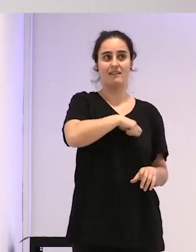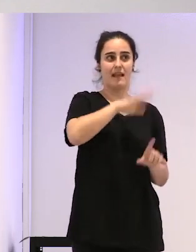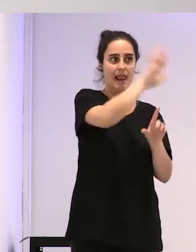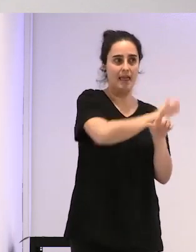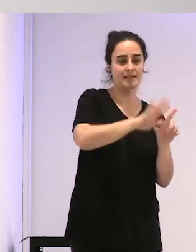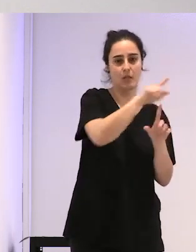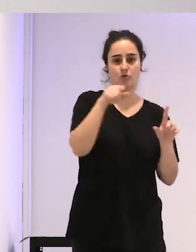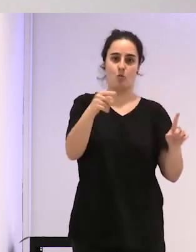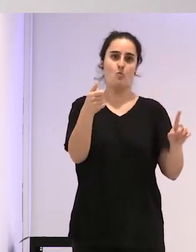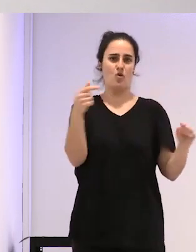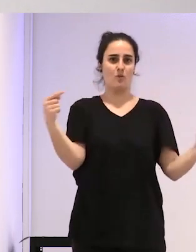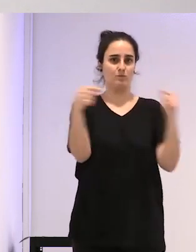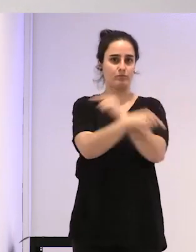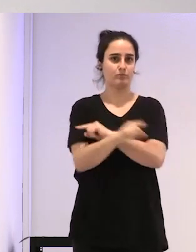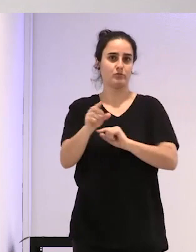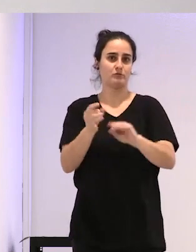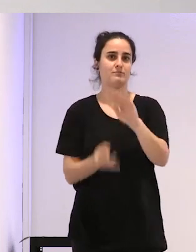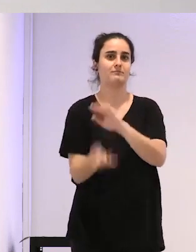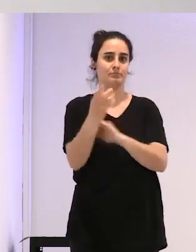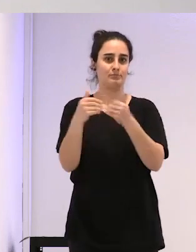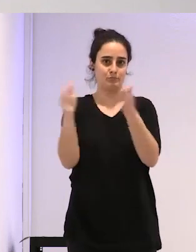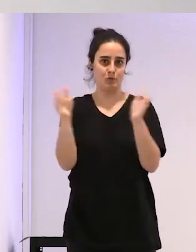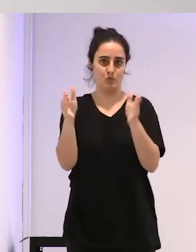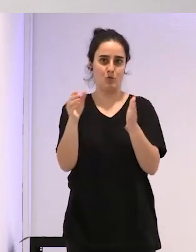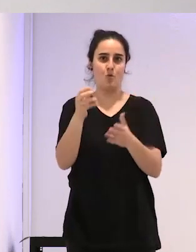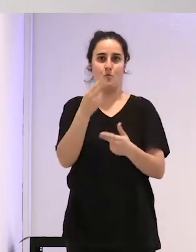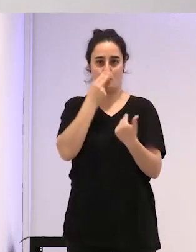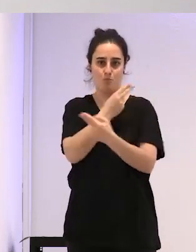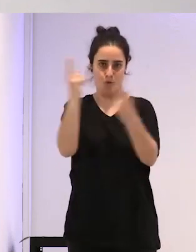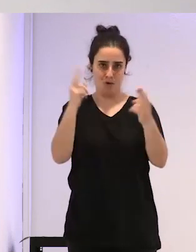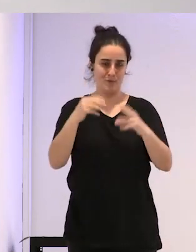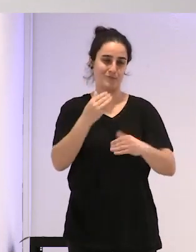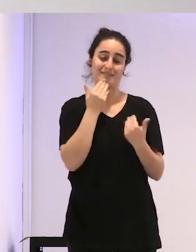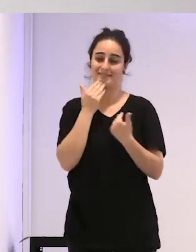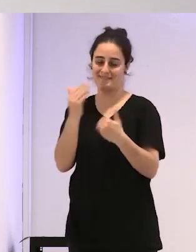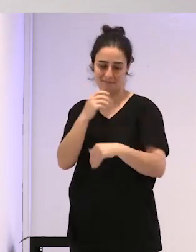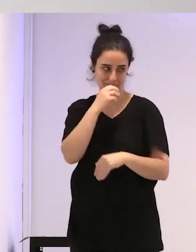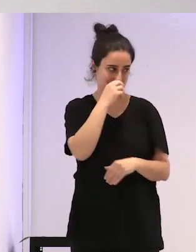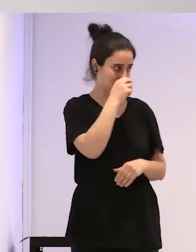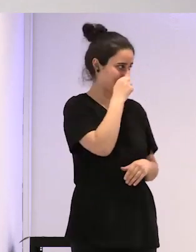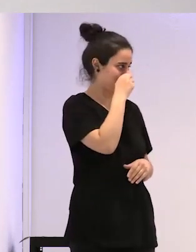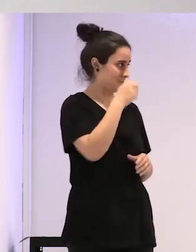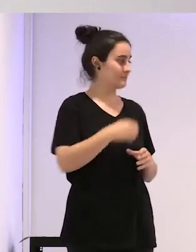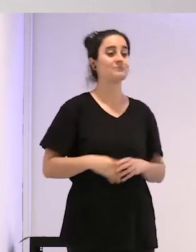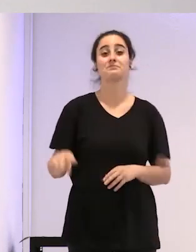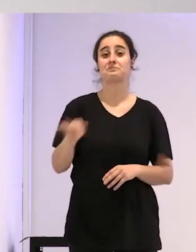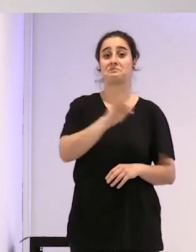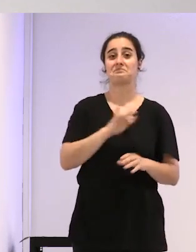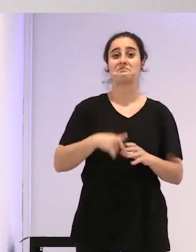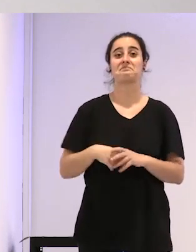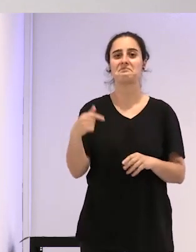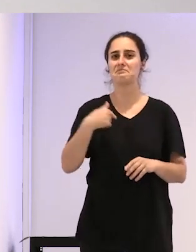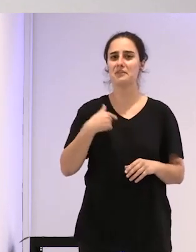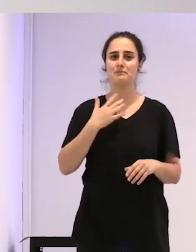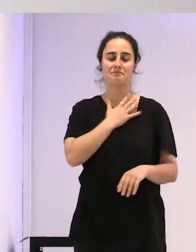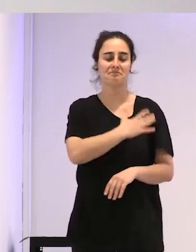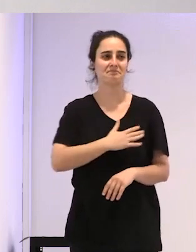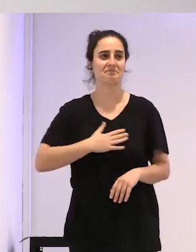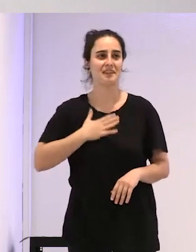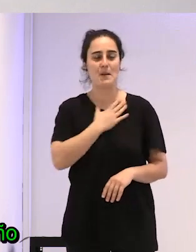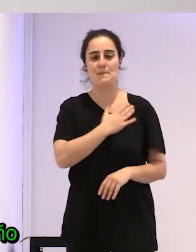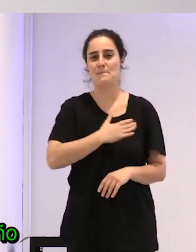Y bueno, no sé, empezamos, yo creo que sí. Bueno, para mí es un placer estar hoy aquí.